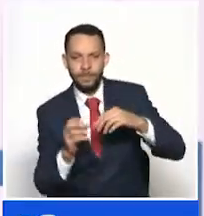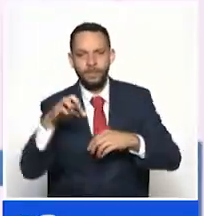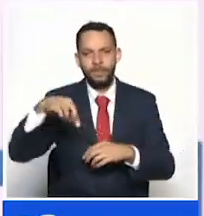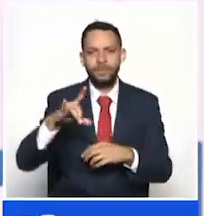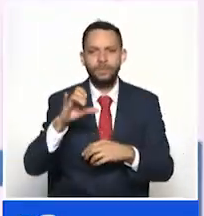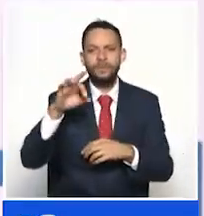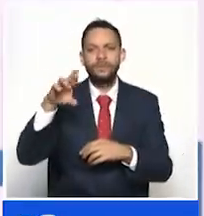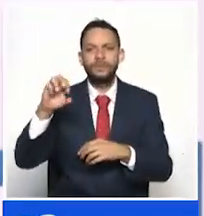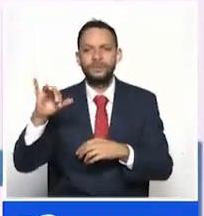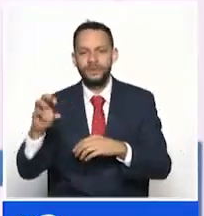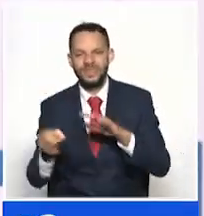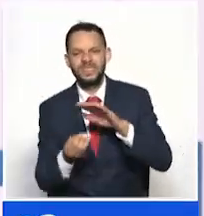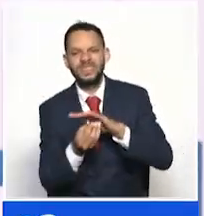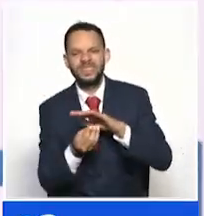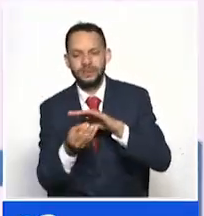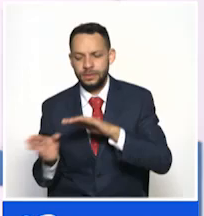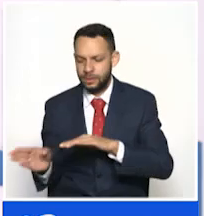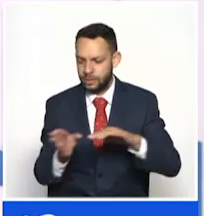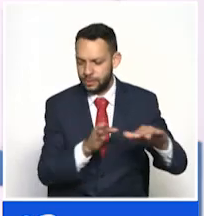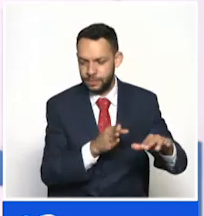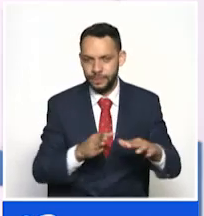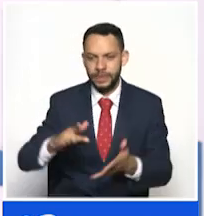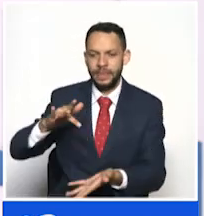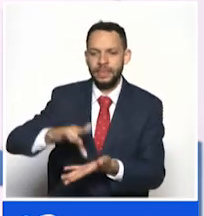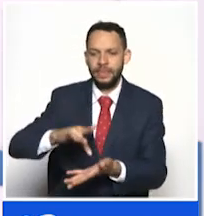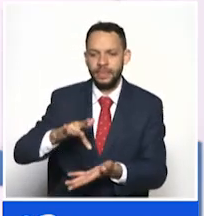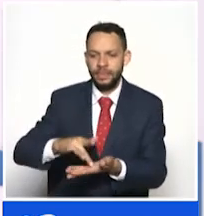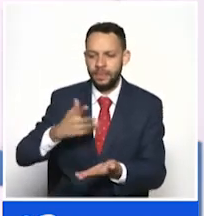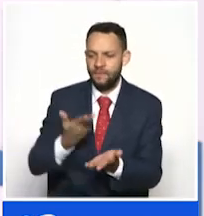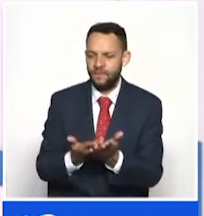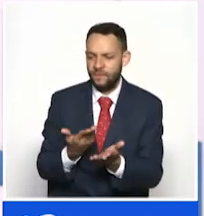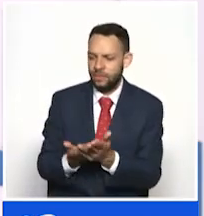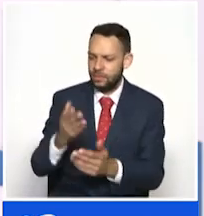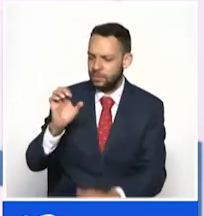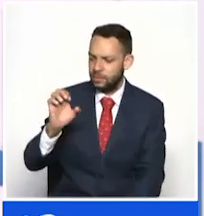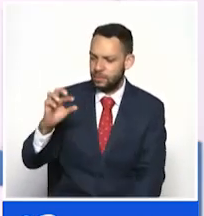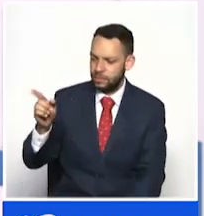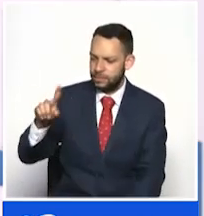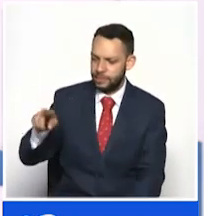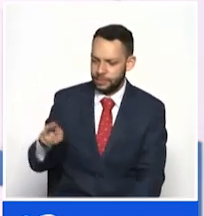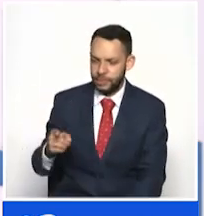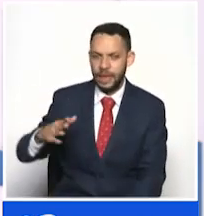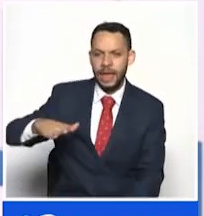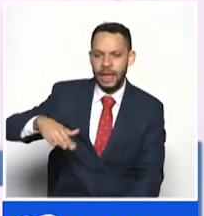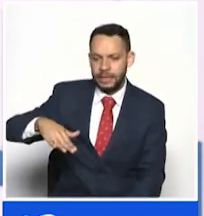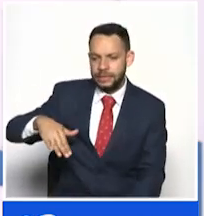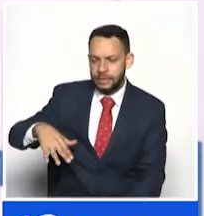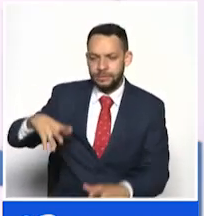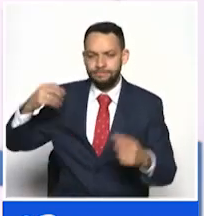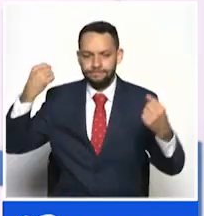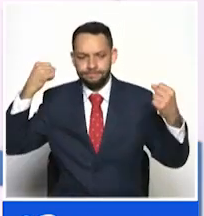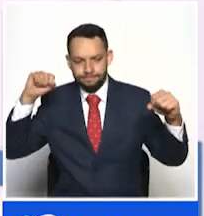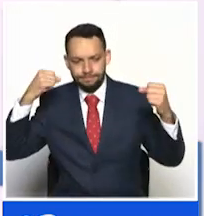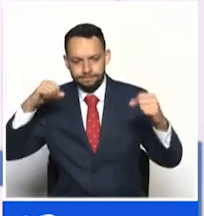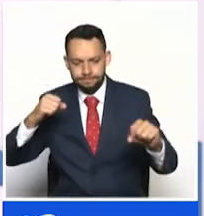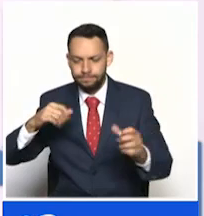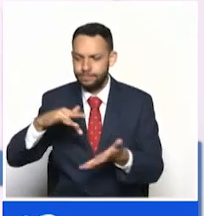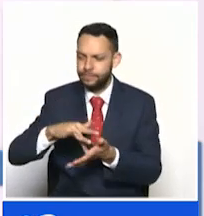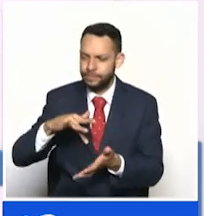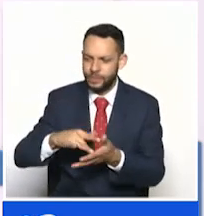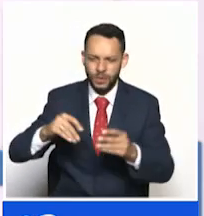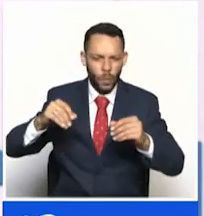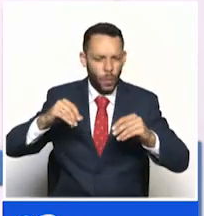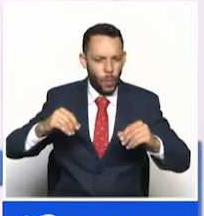Las deudas de las EPS en Caldas suman 180 mil millones de pesos cifra que preocupa a las autoridades de salud en el